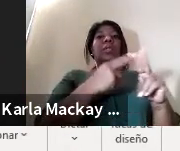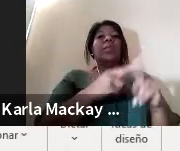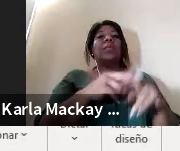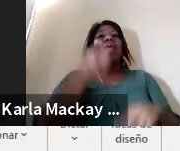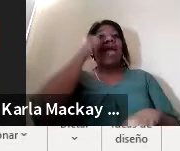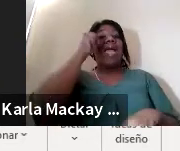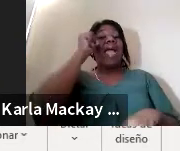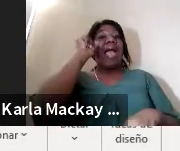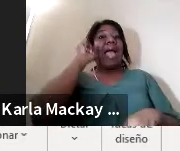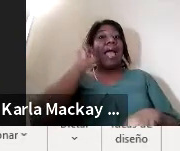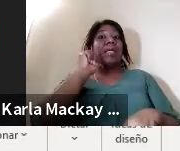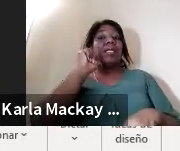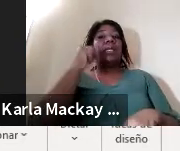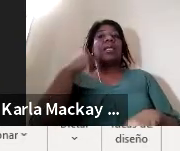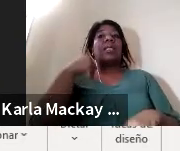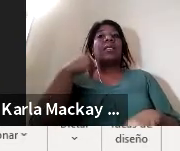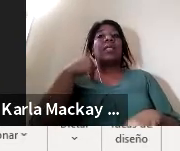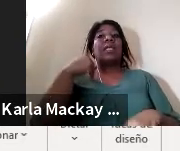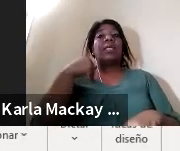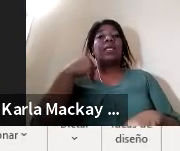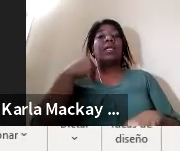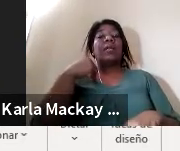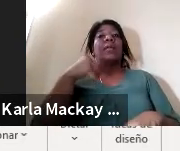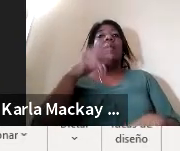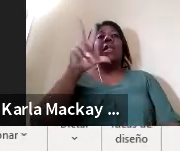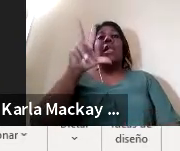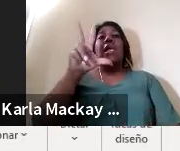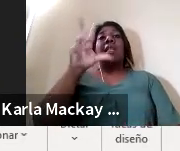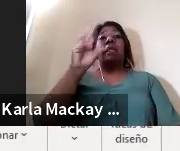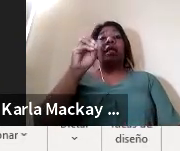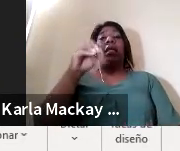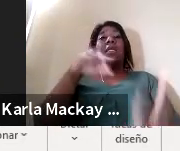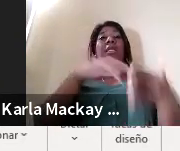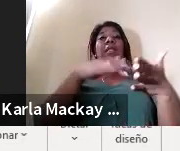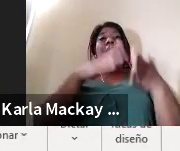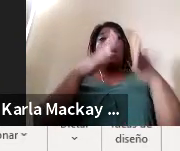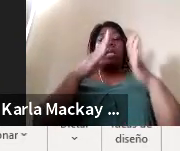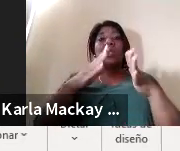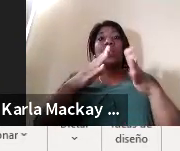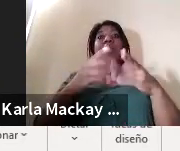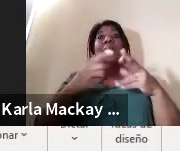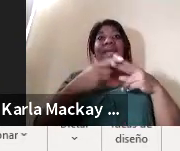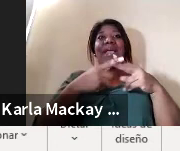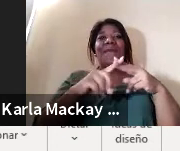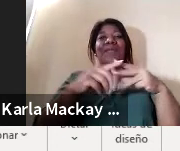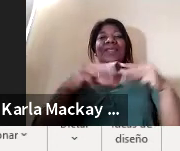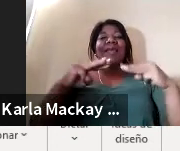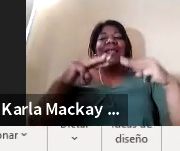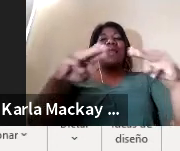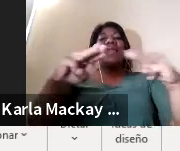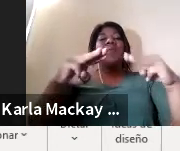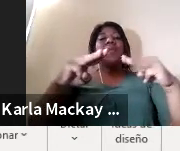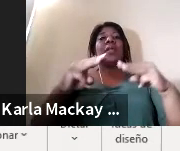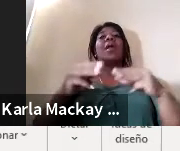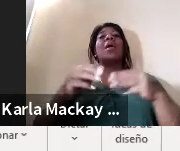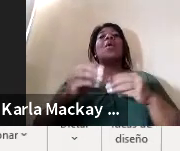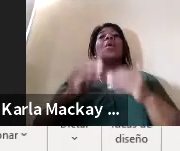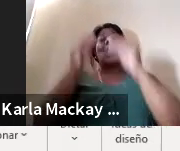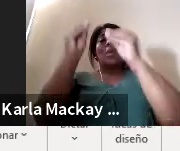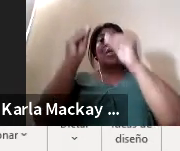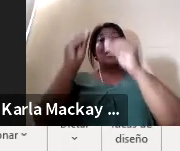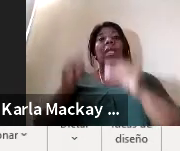iniciar aproximadamente unos treinta estudiantes con la aplicación del método con el profesor Ambiori Batista desde